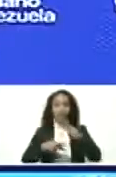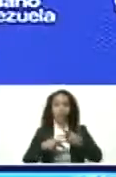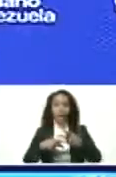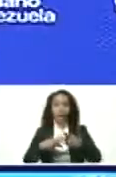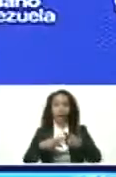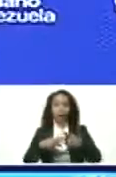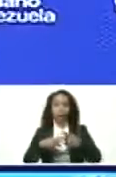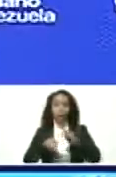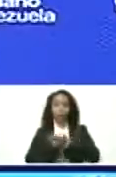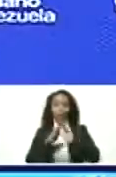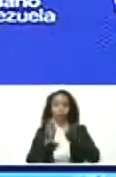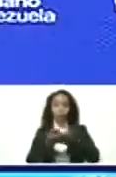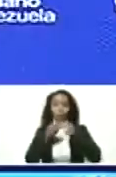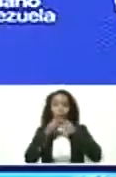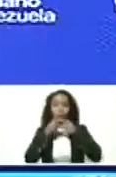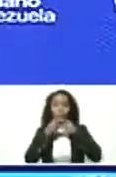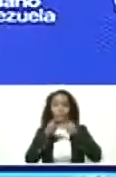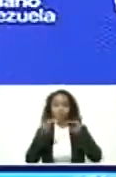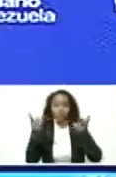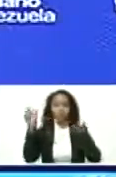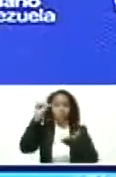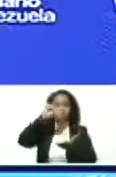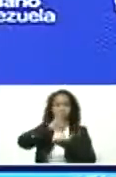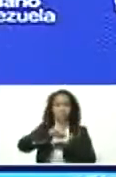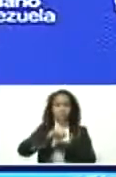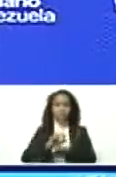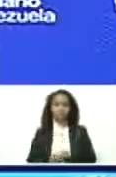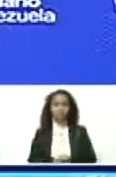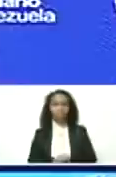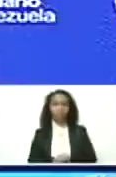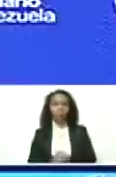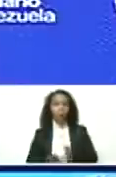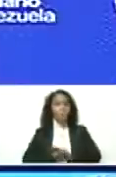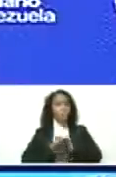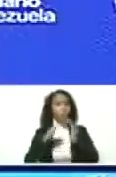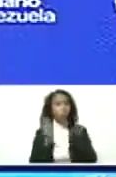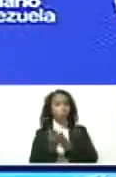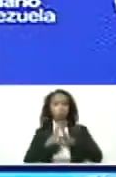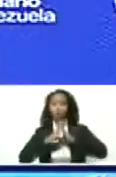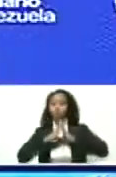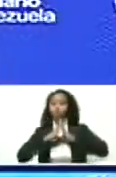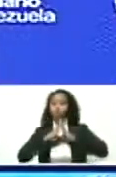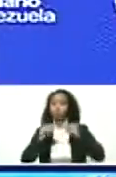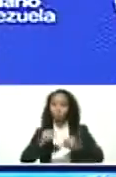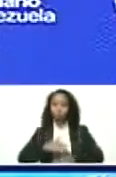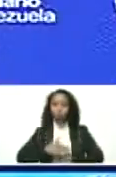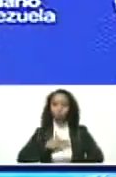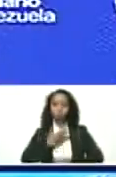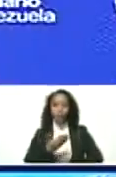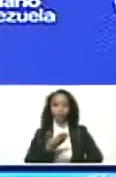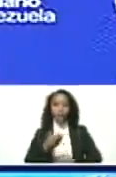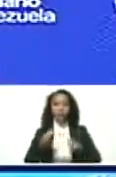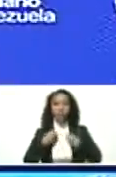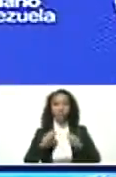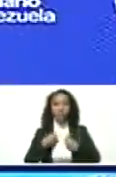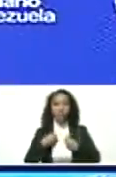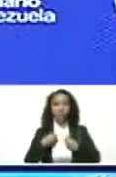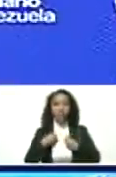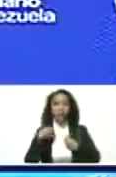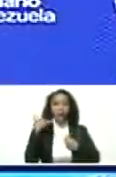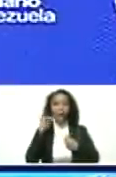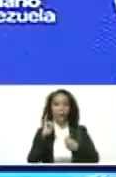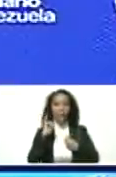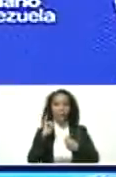multipolar, pluricéntrico. Un mundo donde todos podamos vivir, existir